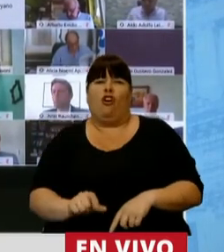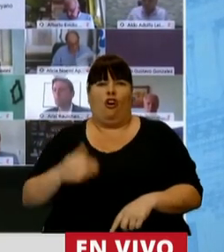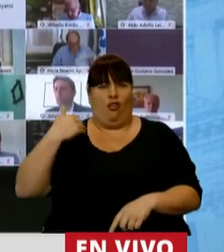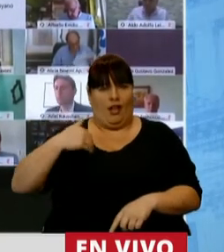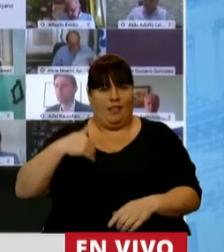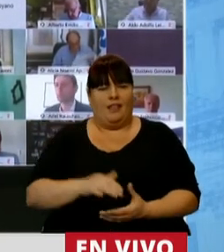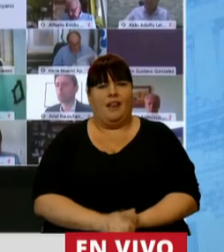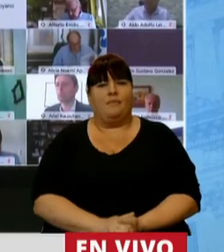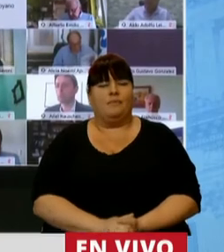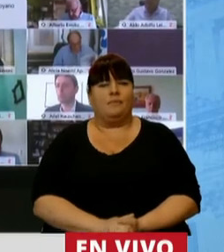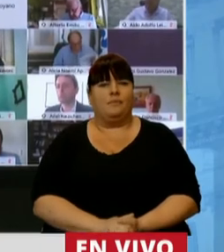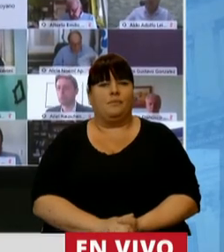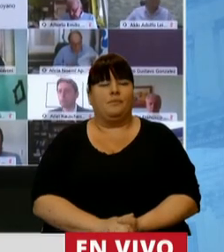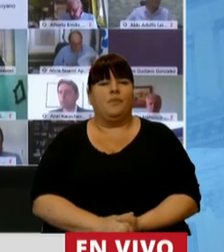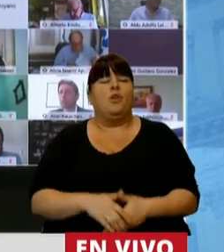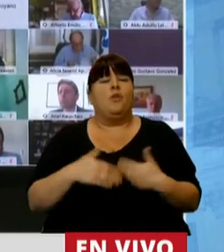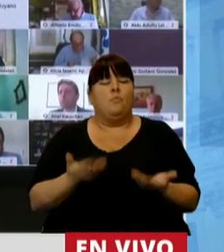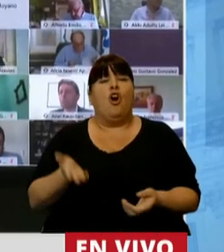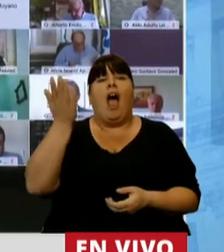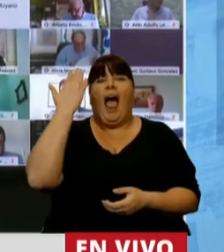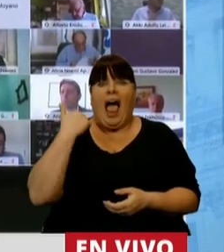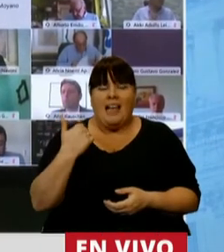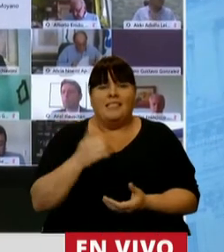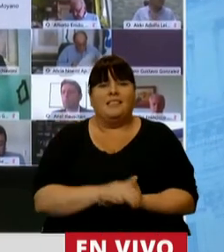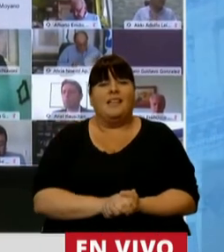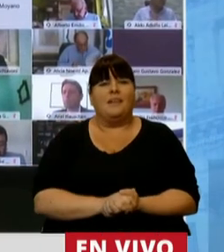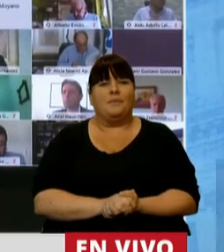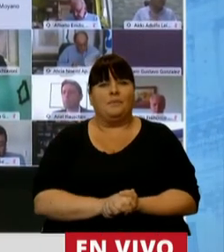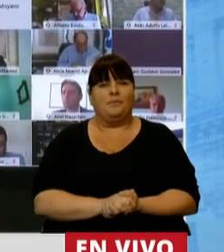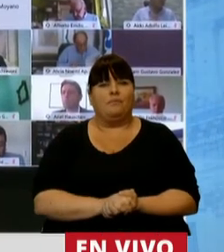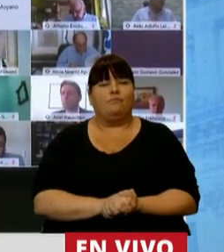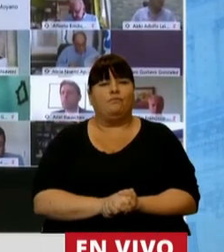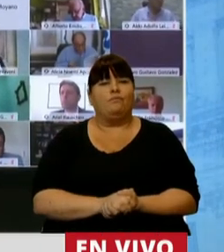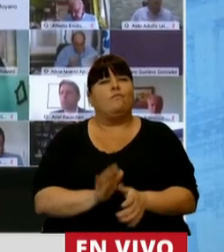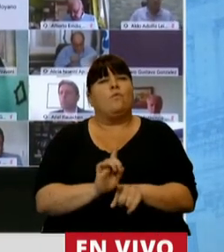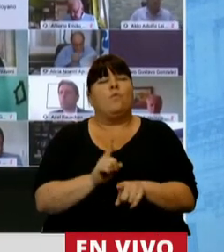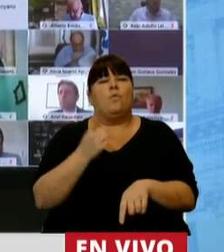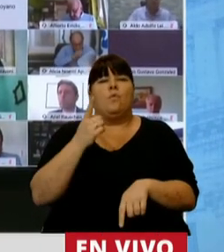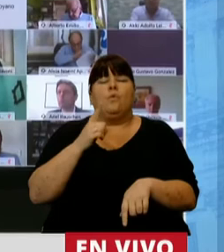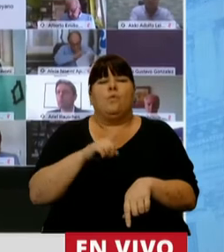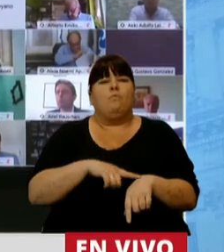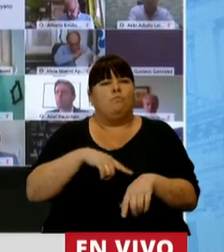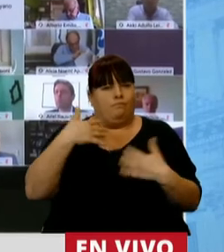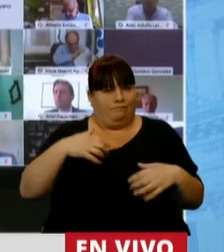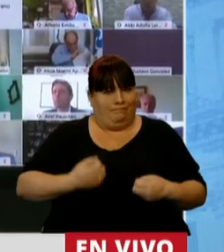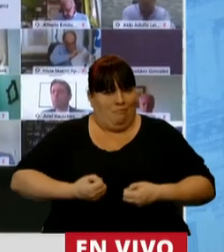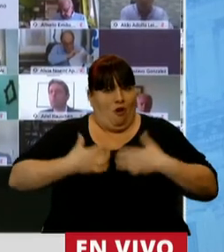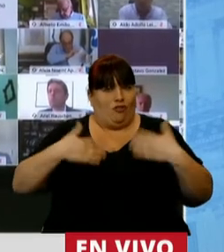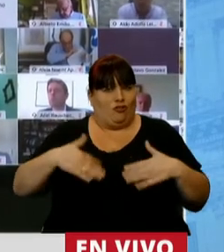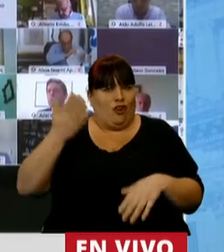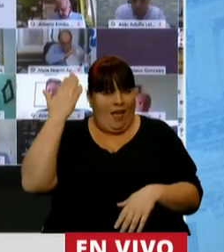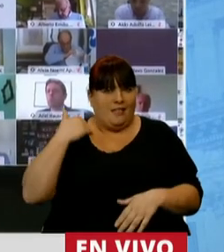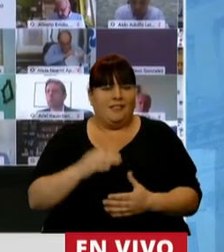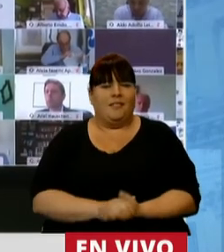ancho de la Argentina. Por eso ayer vivimos un momento muy emocionante,